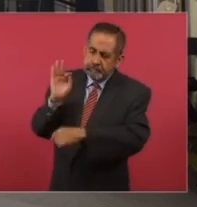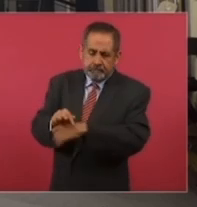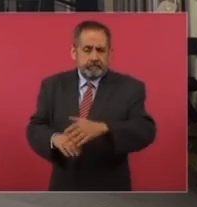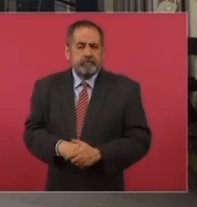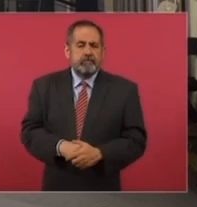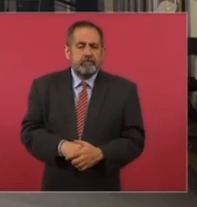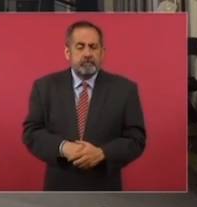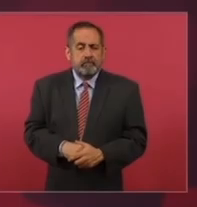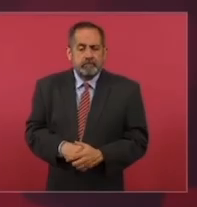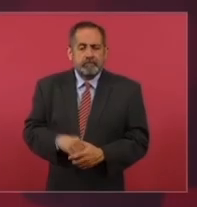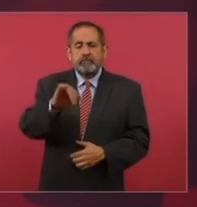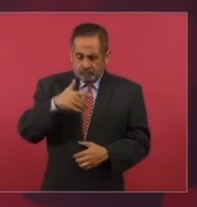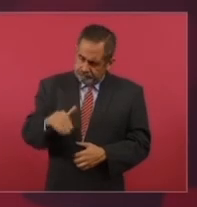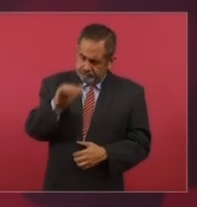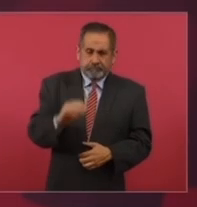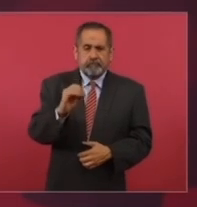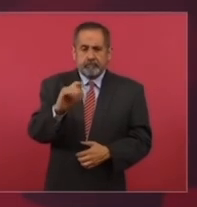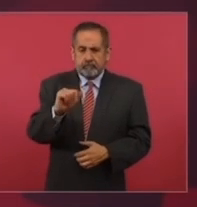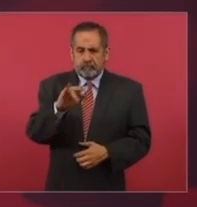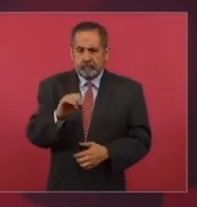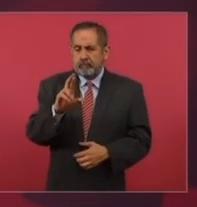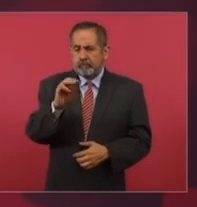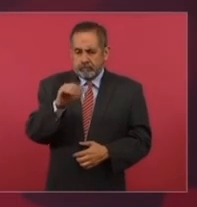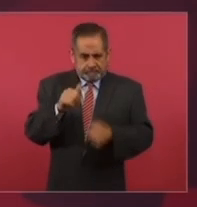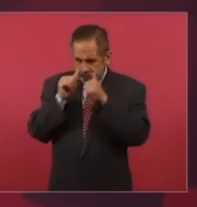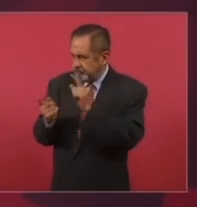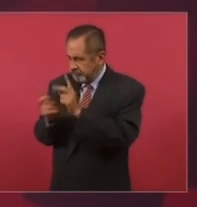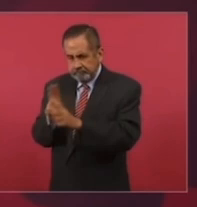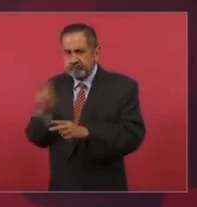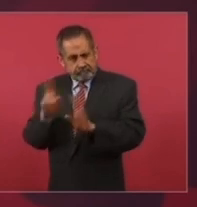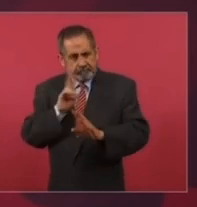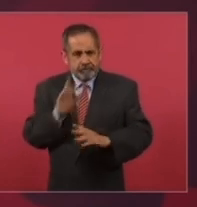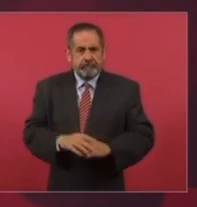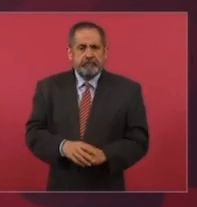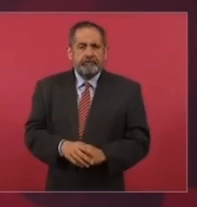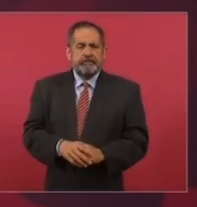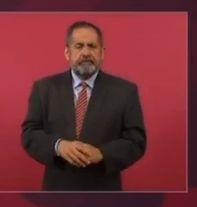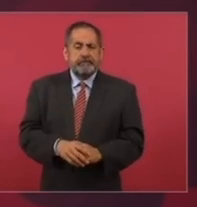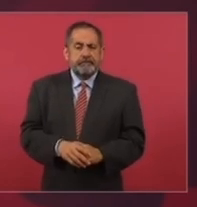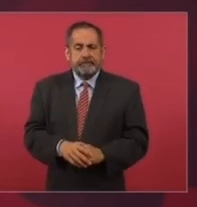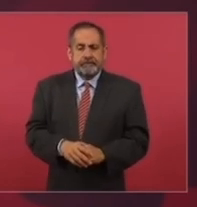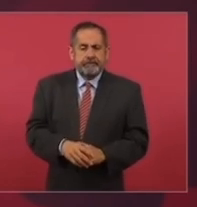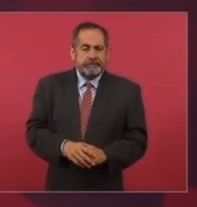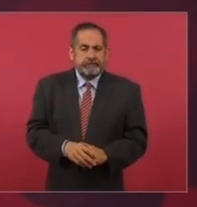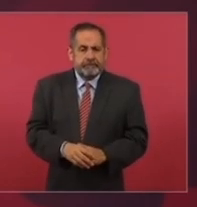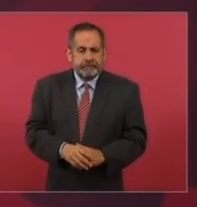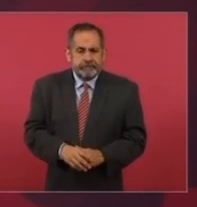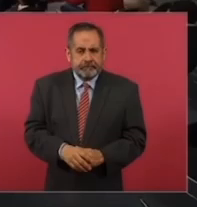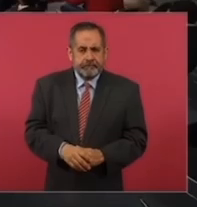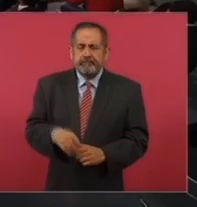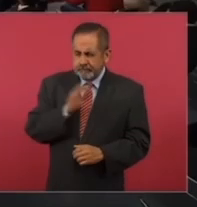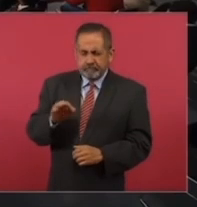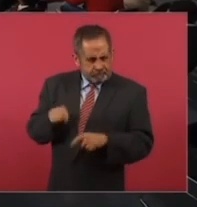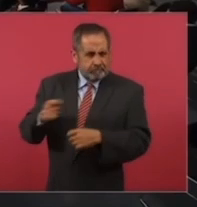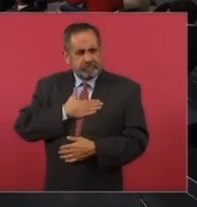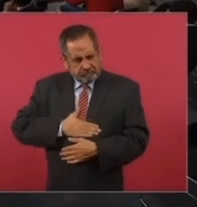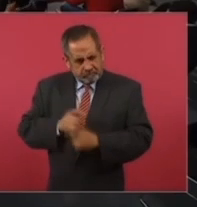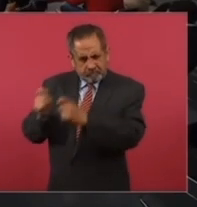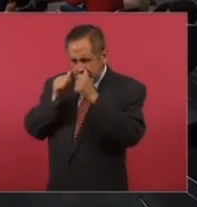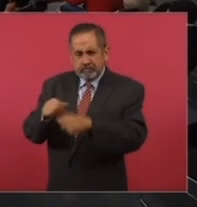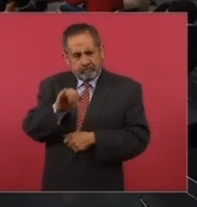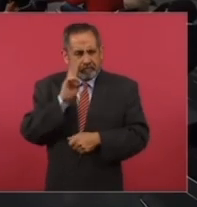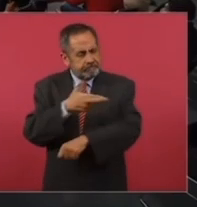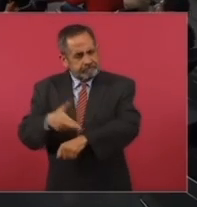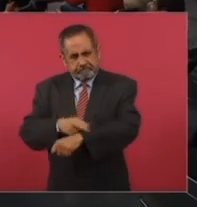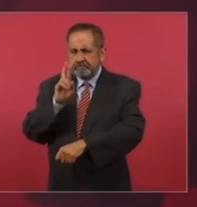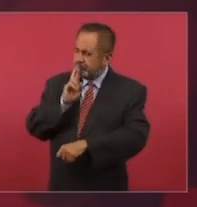si no le asiste la razón, pues no le vamos a dar nada. Nada más que se le explique. Que se le explique por qué